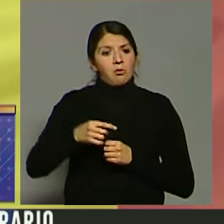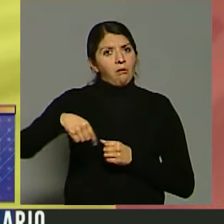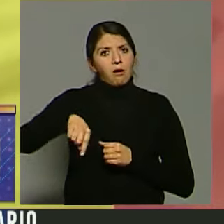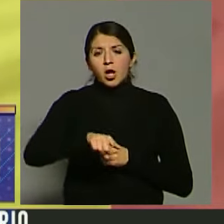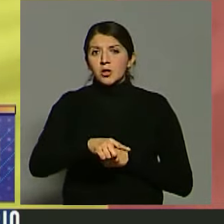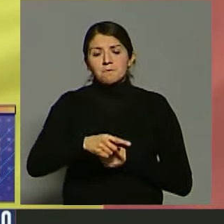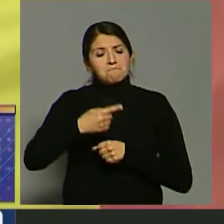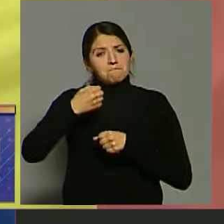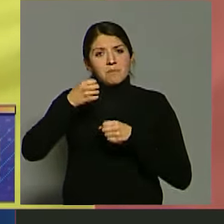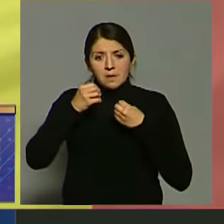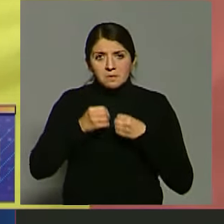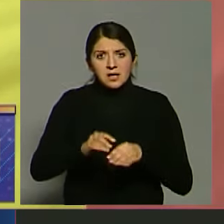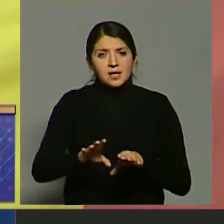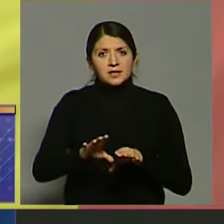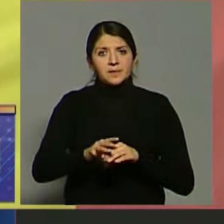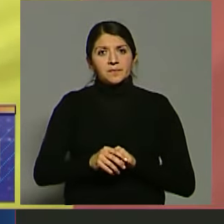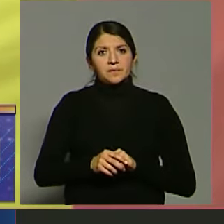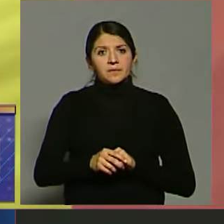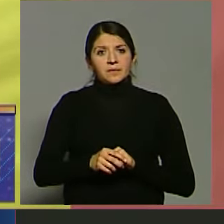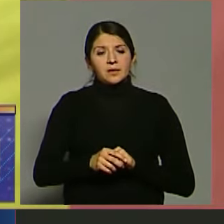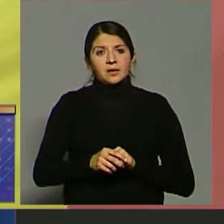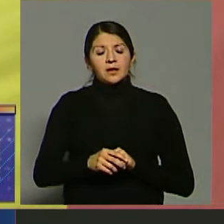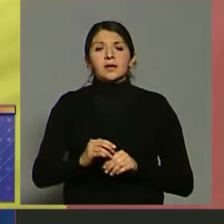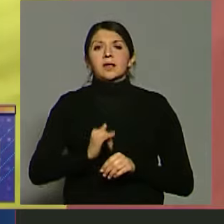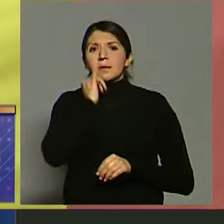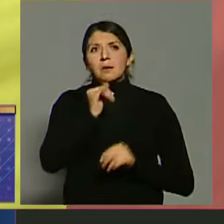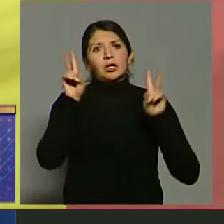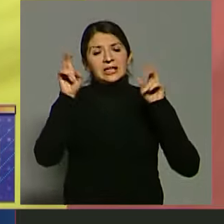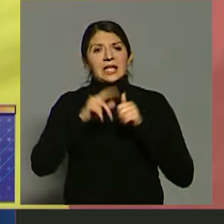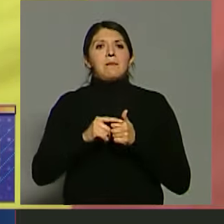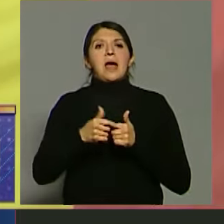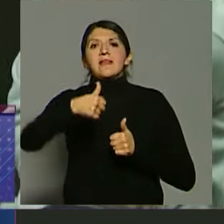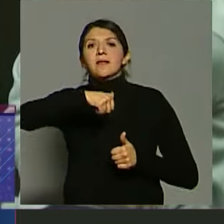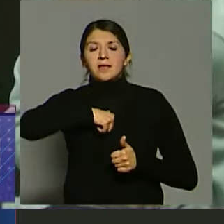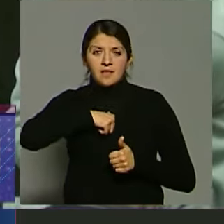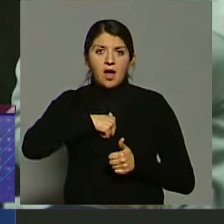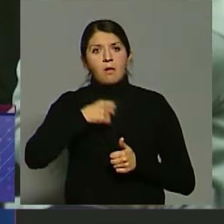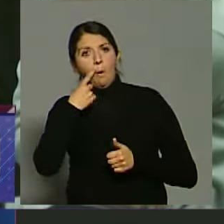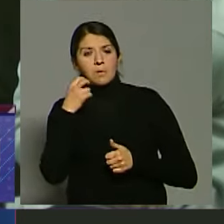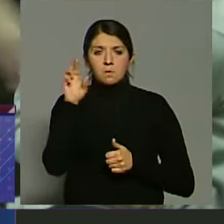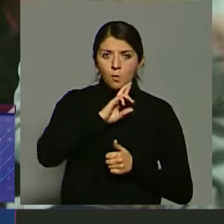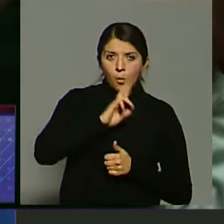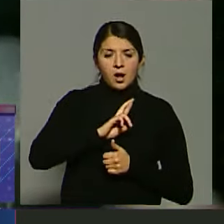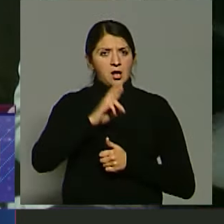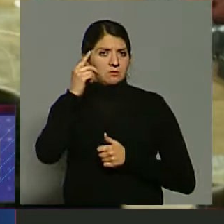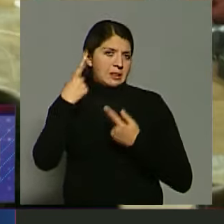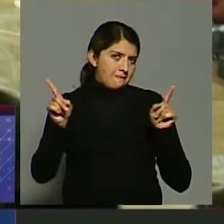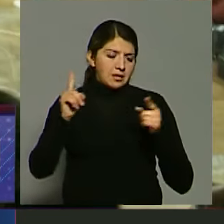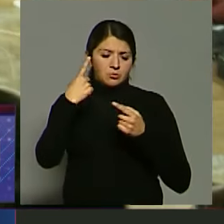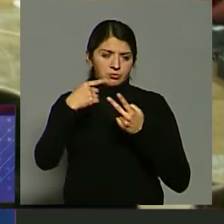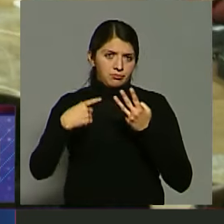principio así sobre la disidencia sexual, sobre la identidad de género, sobre distintas cosas que